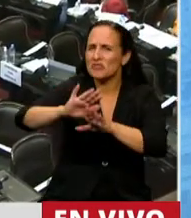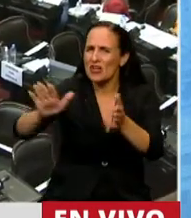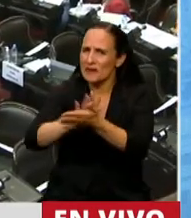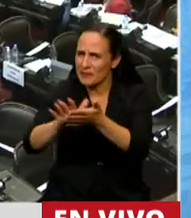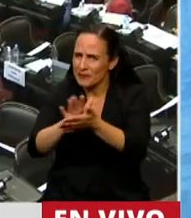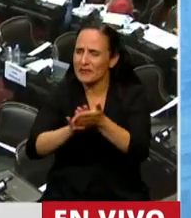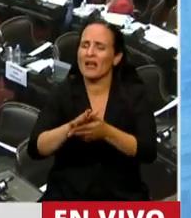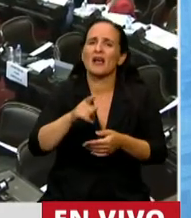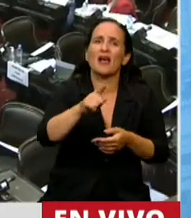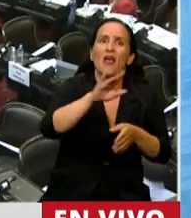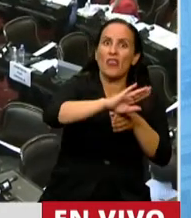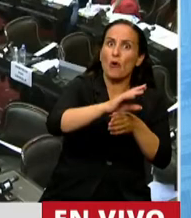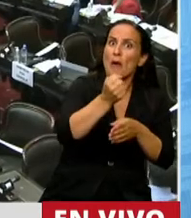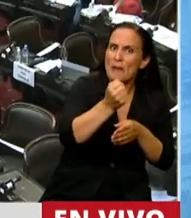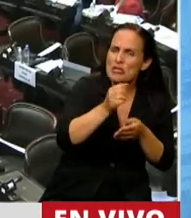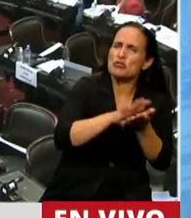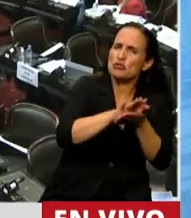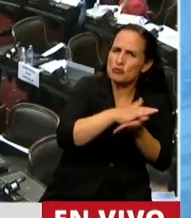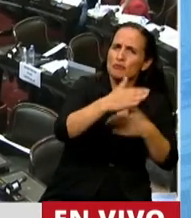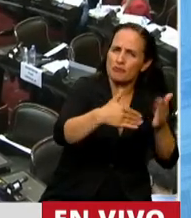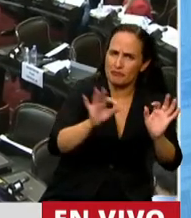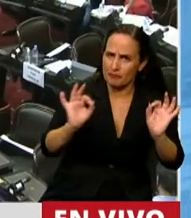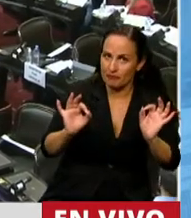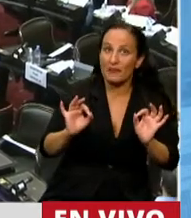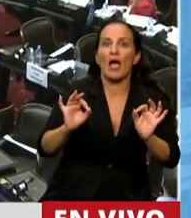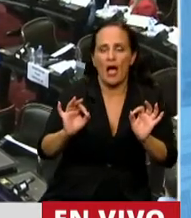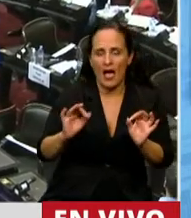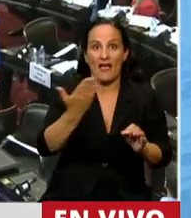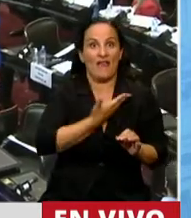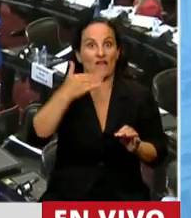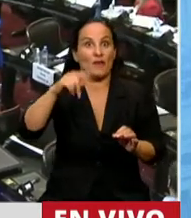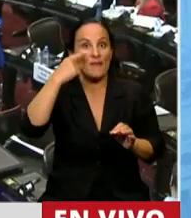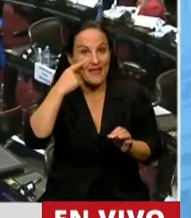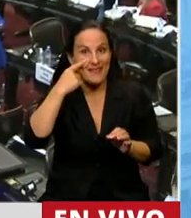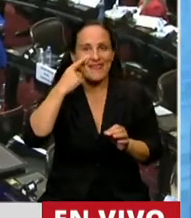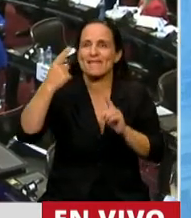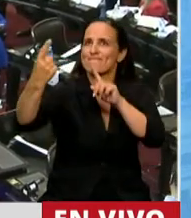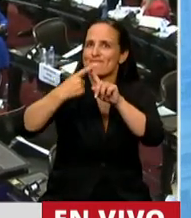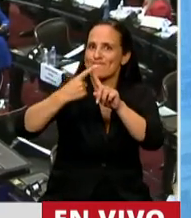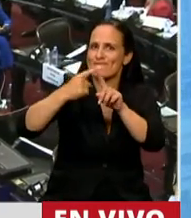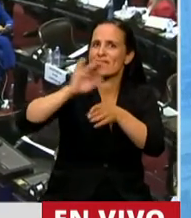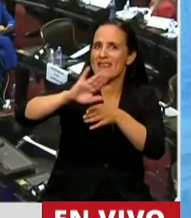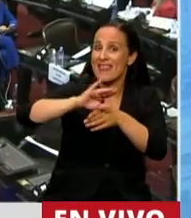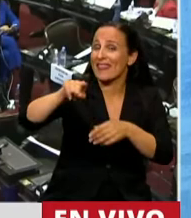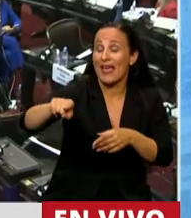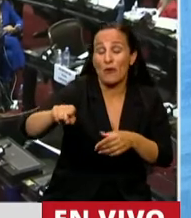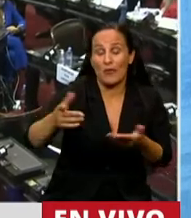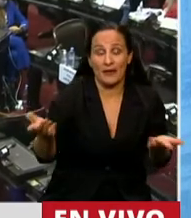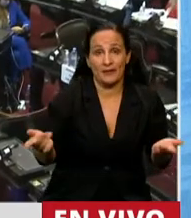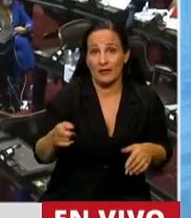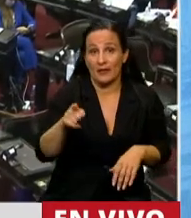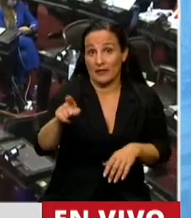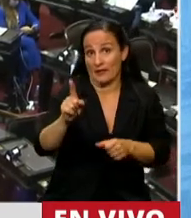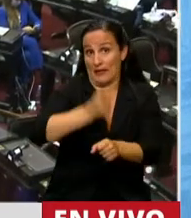deuda en pesos, se encaró la renegociación con el Fondo Monetario, una deuda que no podemos adjudicarle otro adjetivo más que